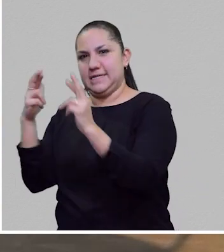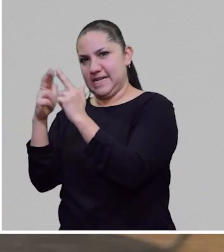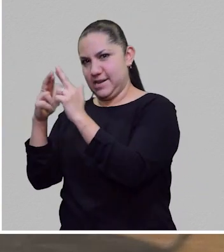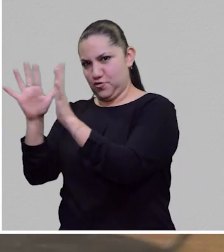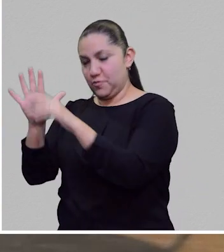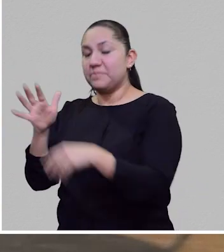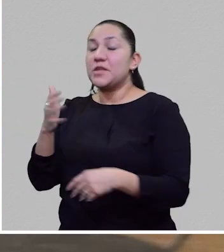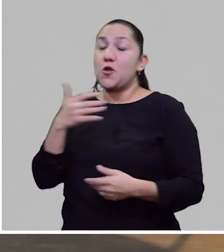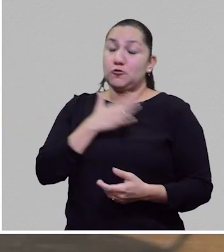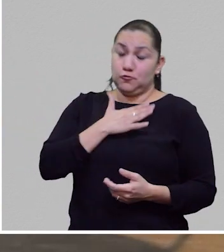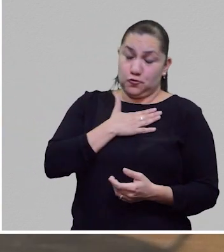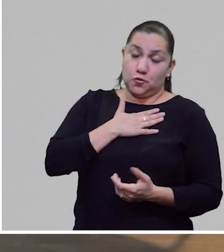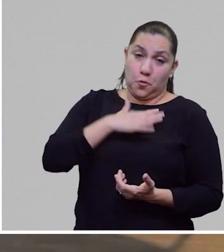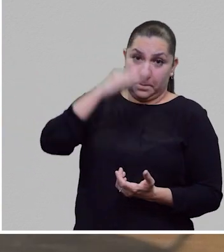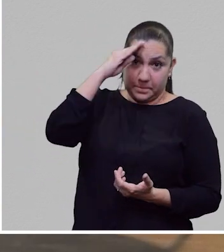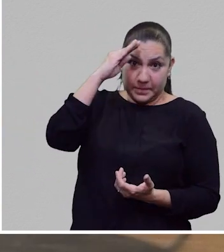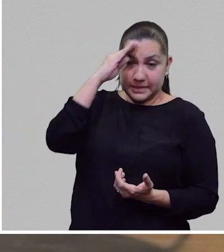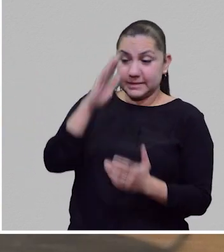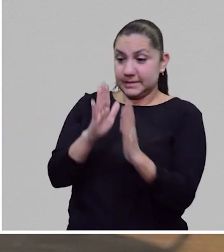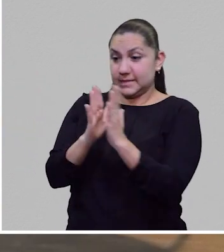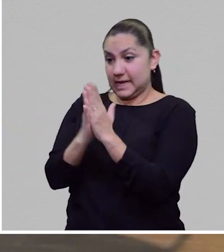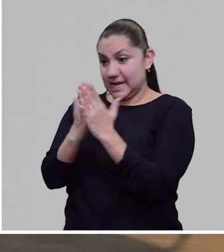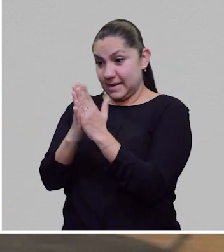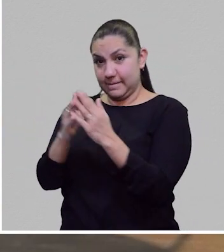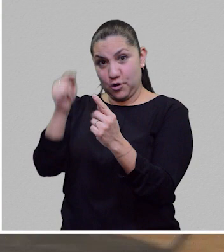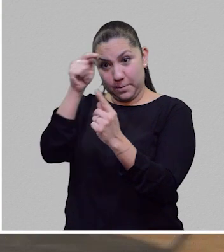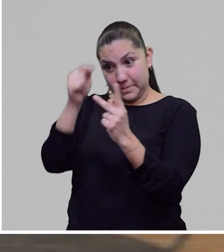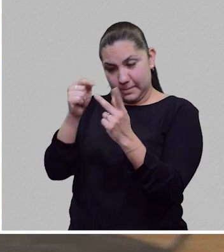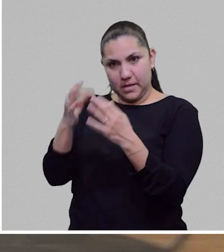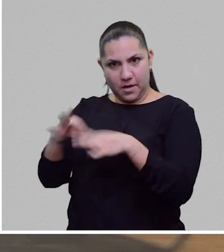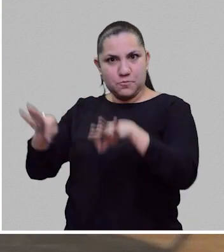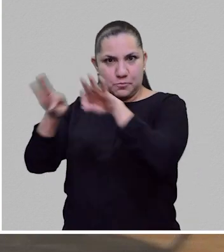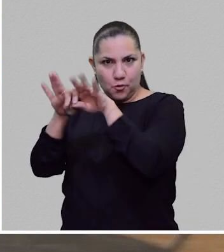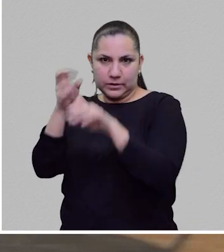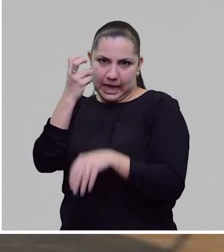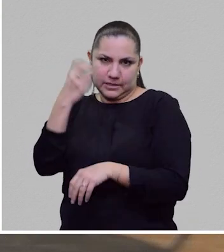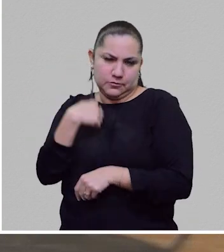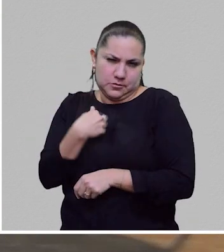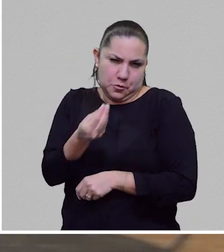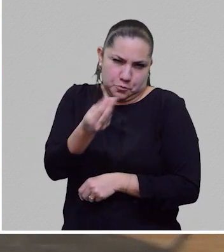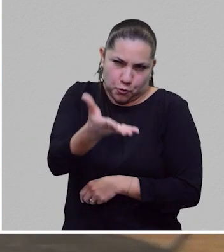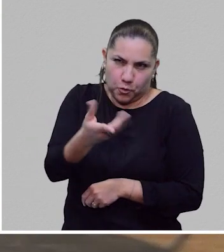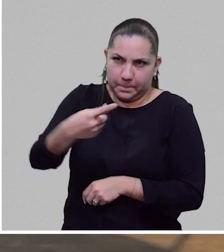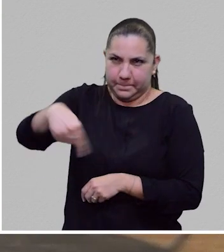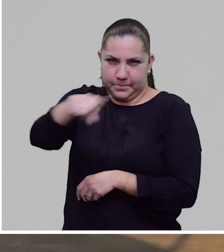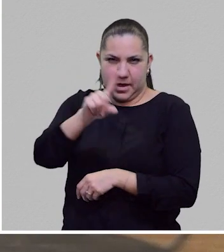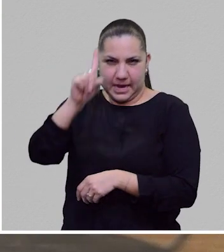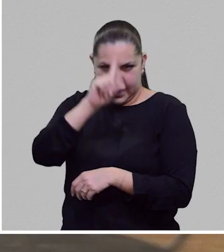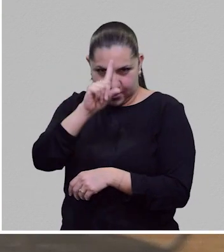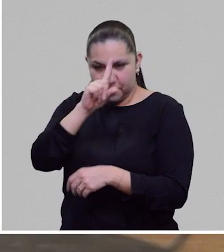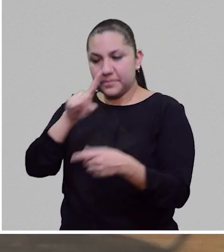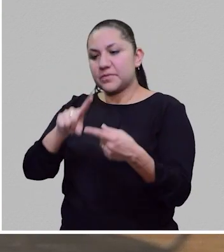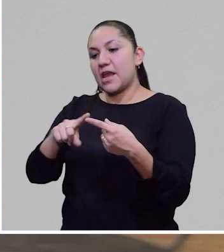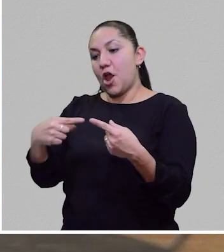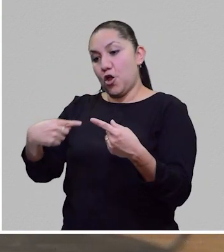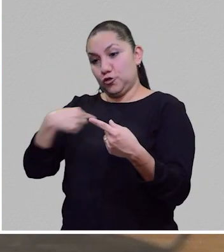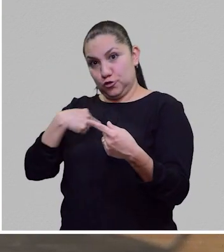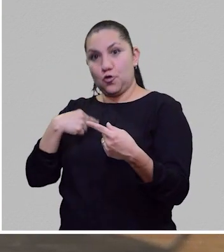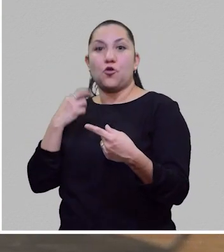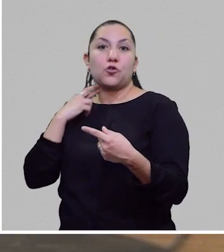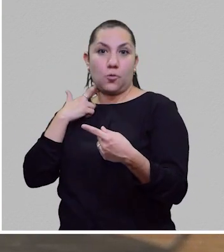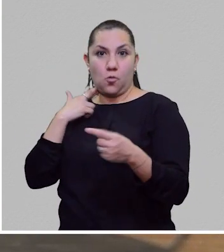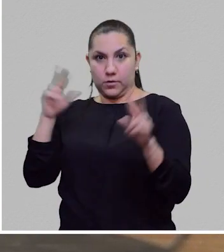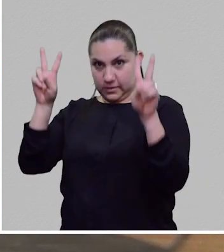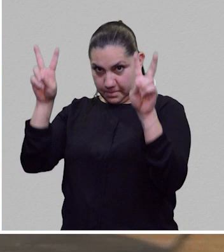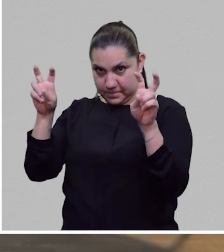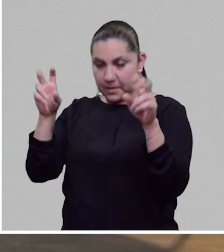dos libros de los muchos que ya, porque creo que vale la pena como ir haciendo recomendaciones, el Yo Robot, pero sobre todo la Siberia de